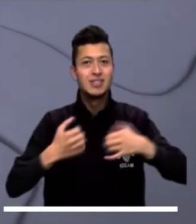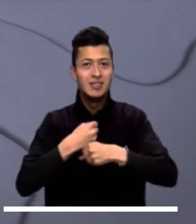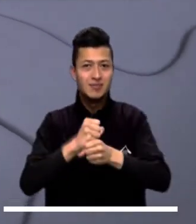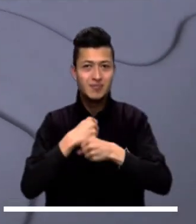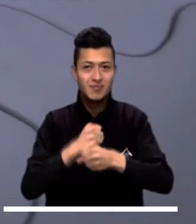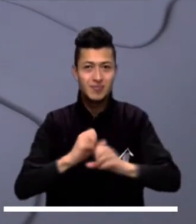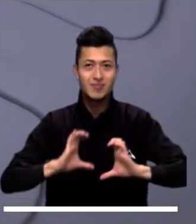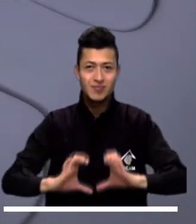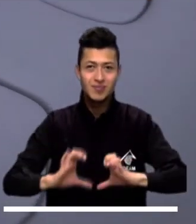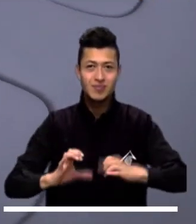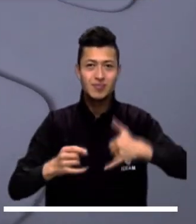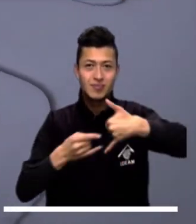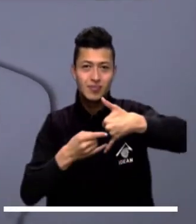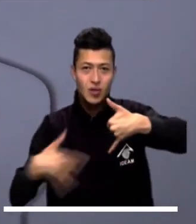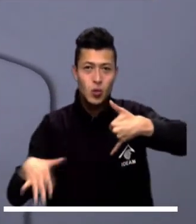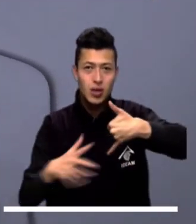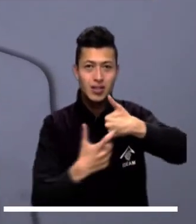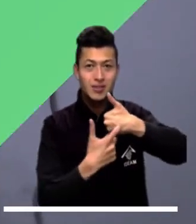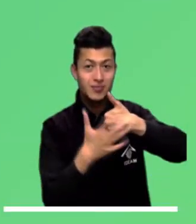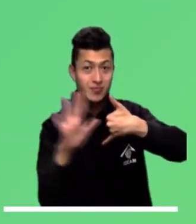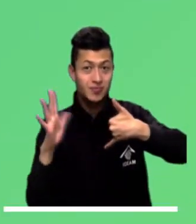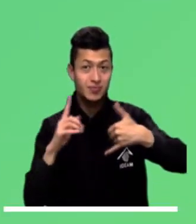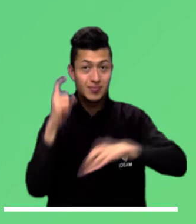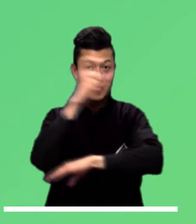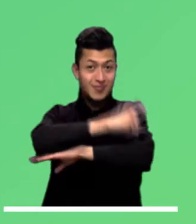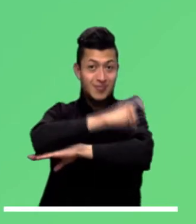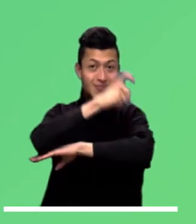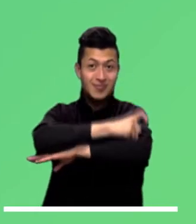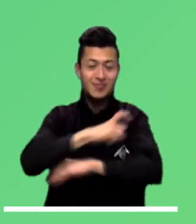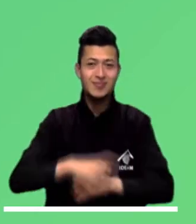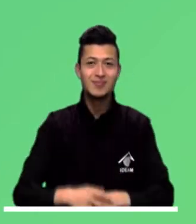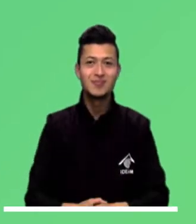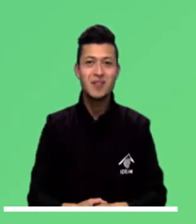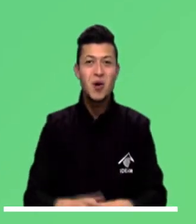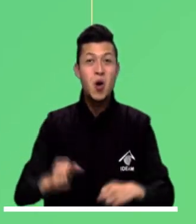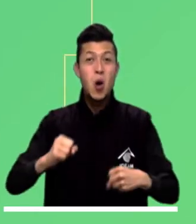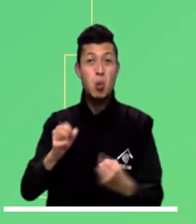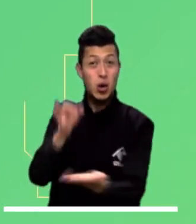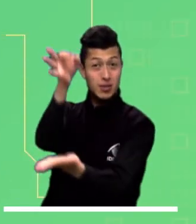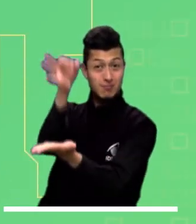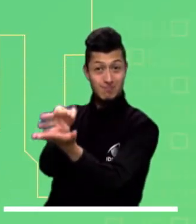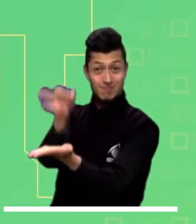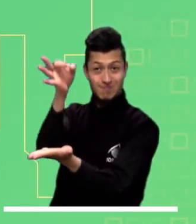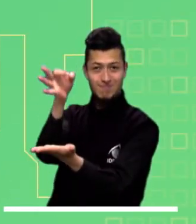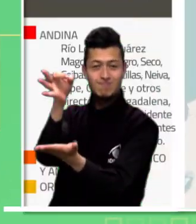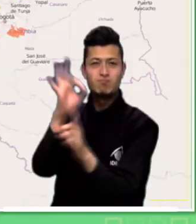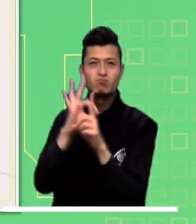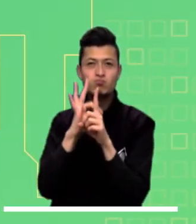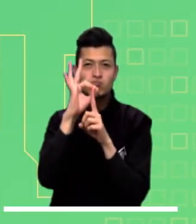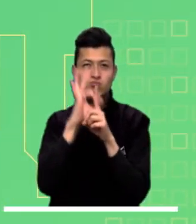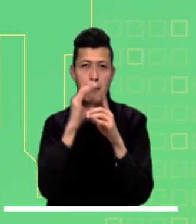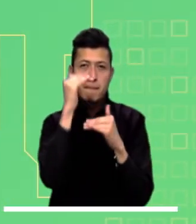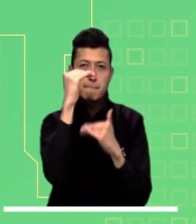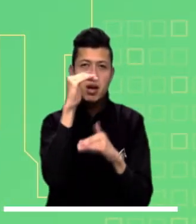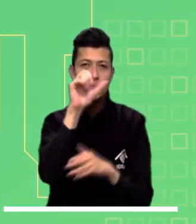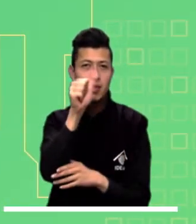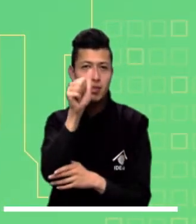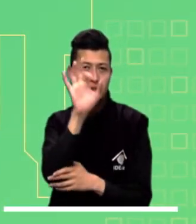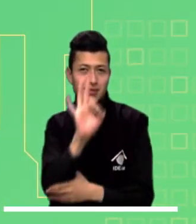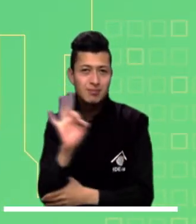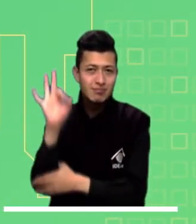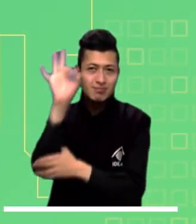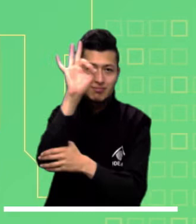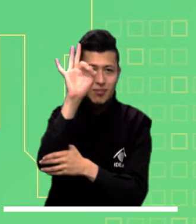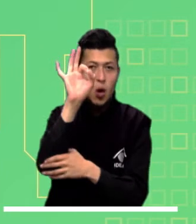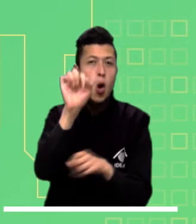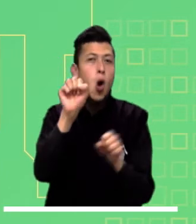sectores de la ciudad. Ahora, mucha atención a las principales alertas para hoy a nivel nacional. Hay alarma por los altos niveles